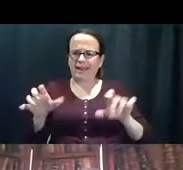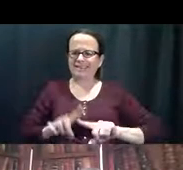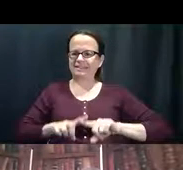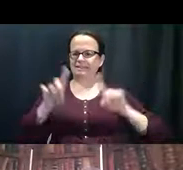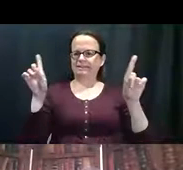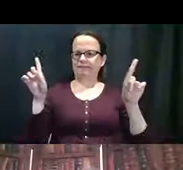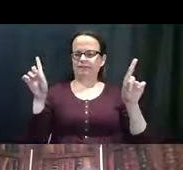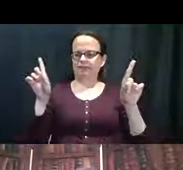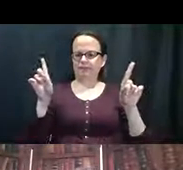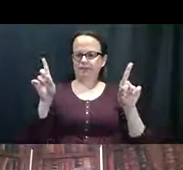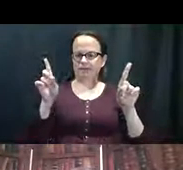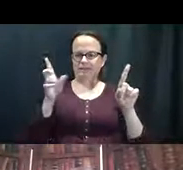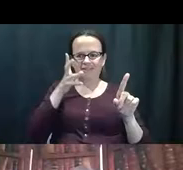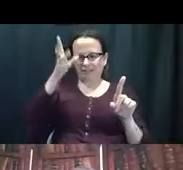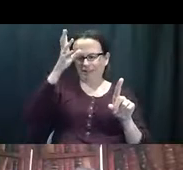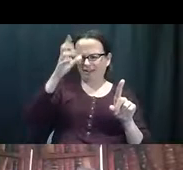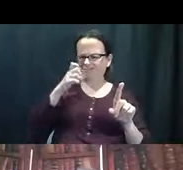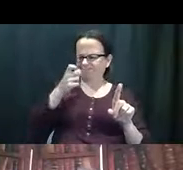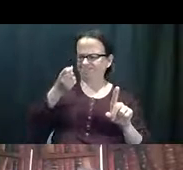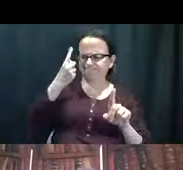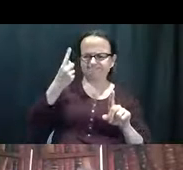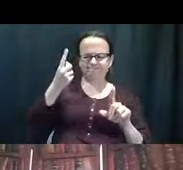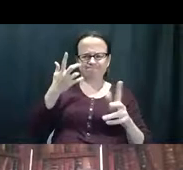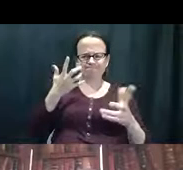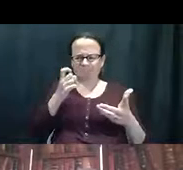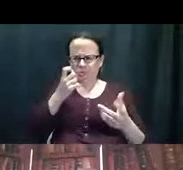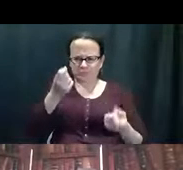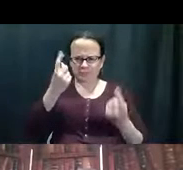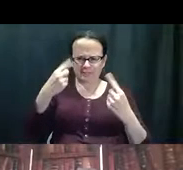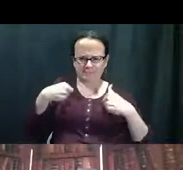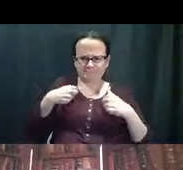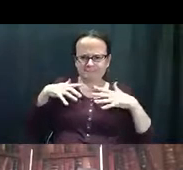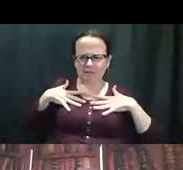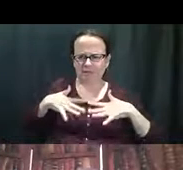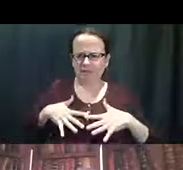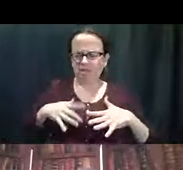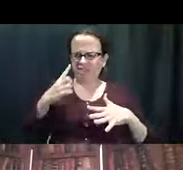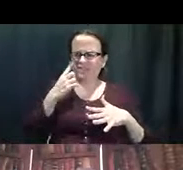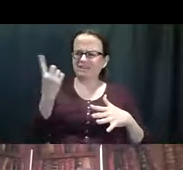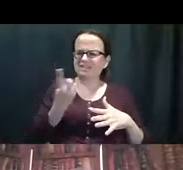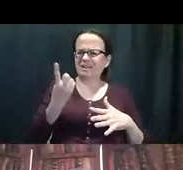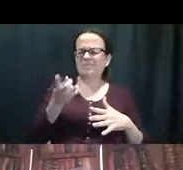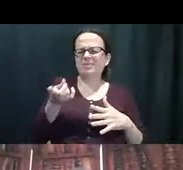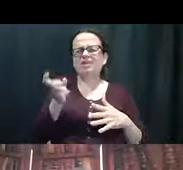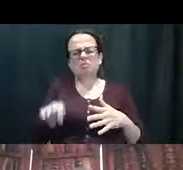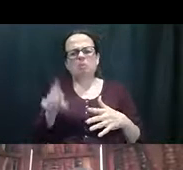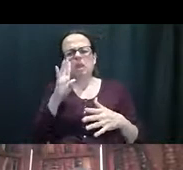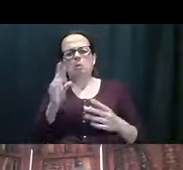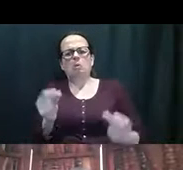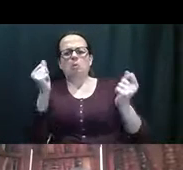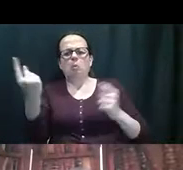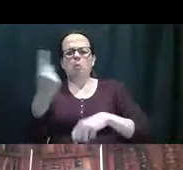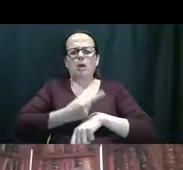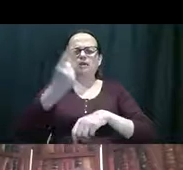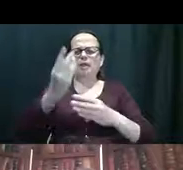están actuando o se ven diferente. Y los padres no entienden la depresión con eso. Y es